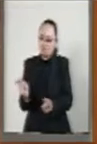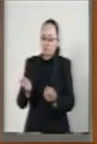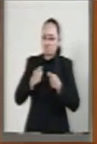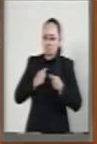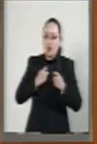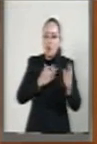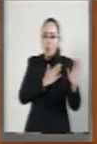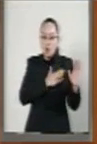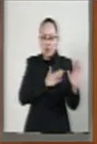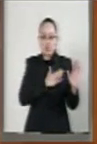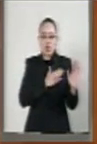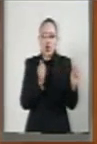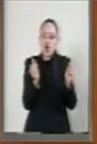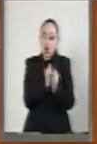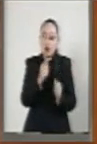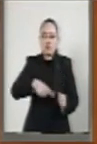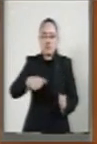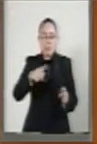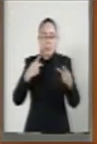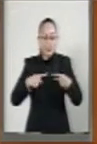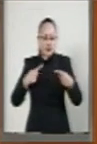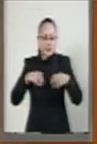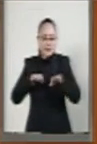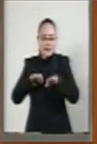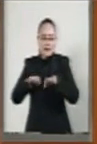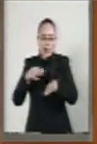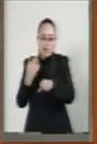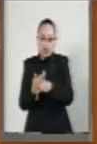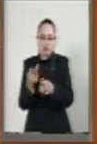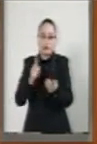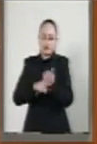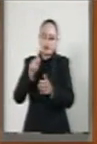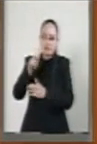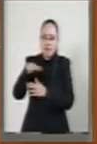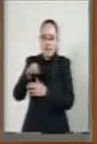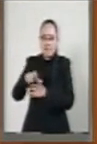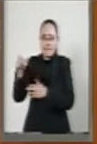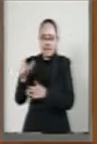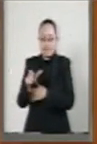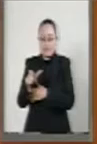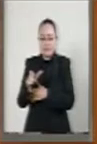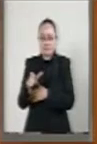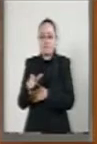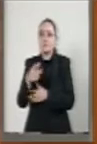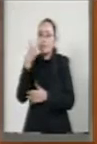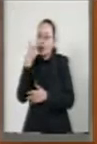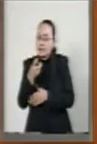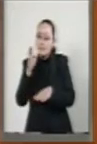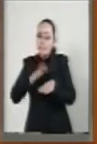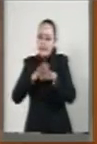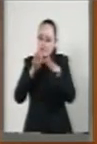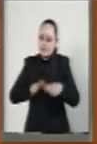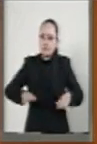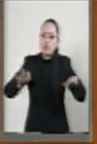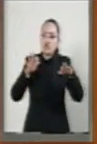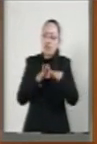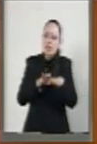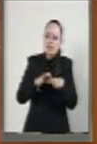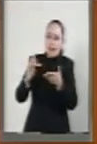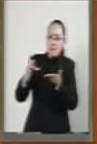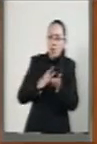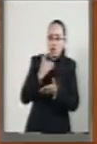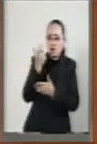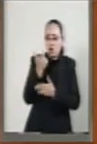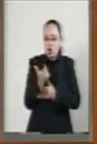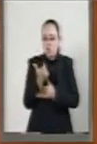compromiso con los trabajadores de petróleos mexicanos. Sin duda, el mayor activo que tiene México en la